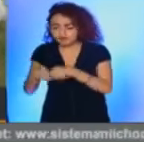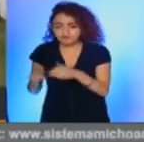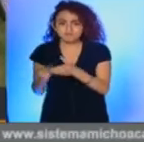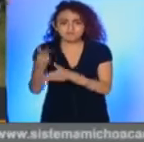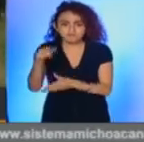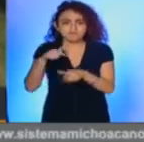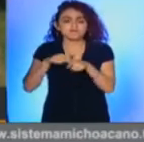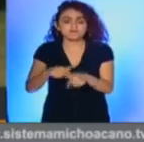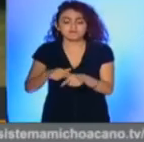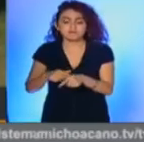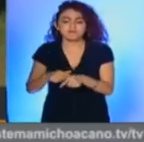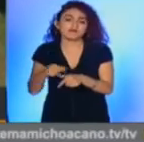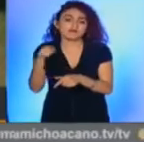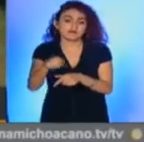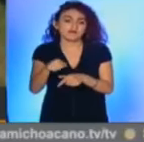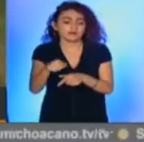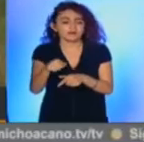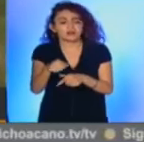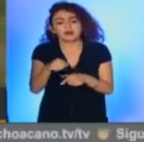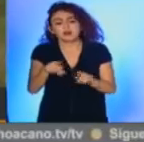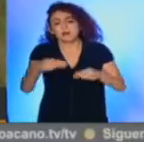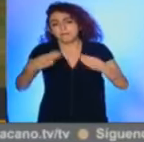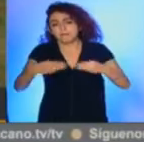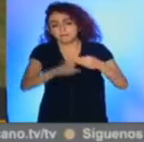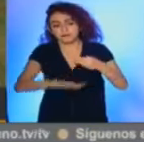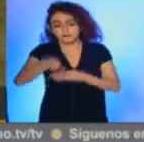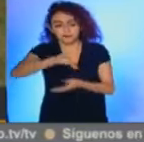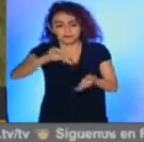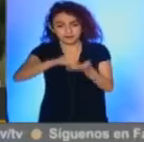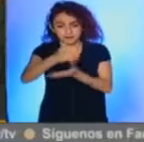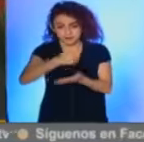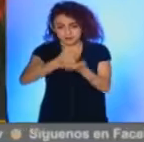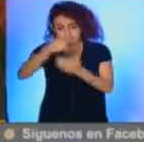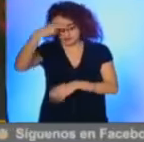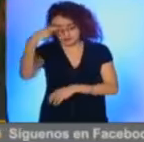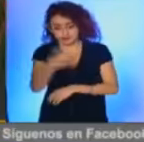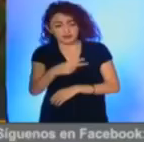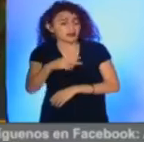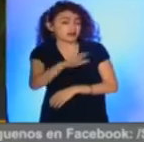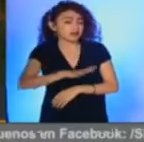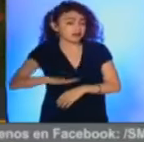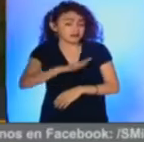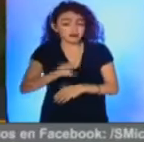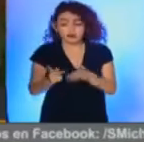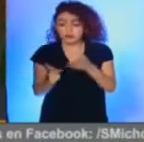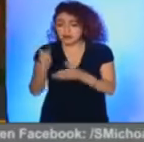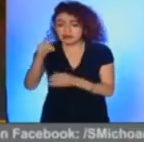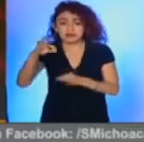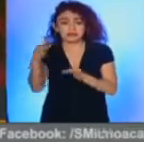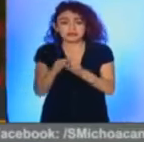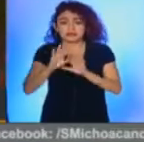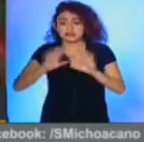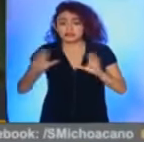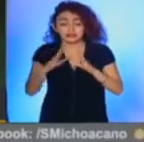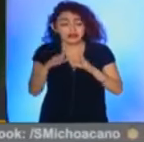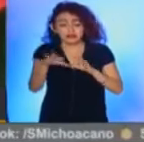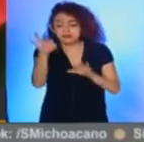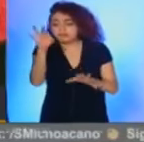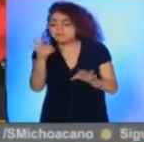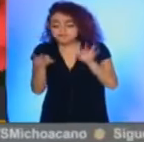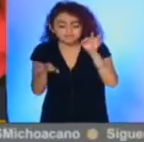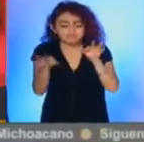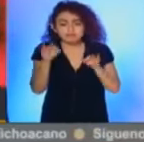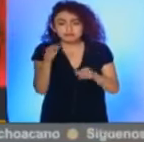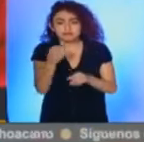permanecen en la central de abastos de la Ciudad de México, pero la mayoría está por terminar y tienen planta, pero ya se encuentra muy escogida.